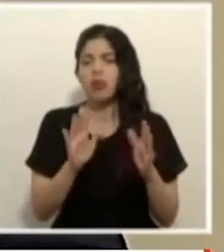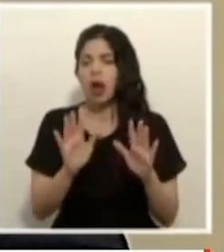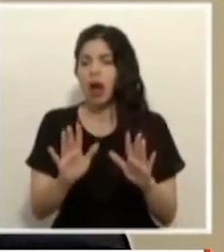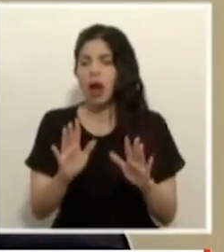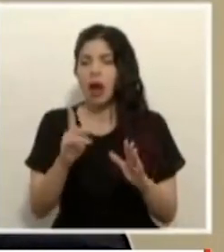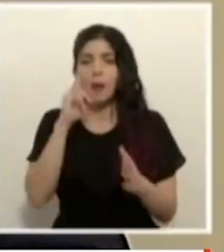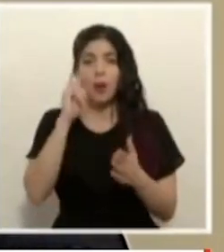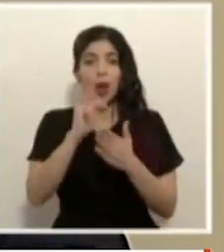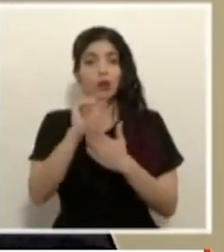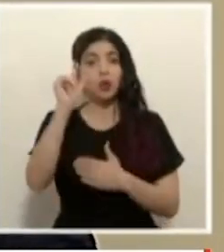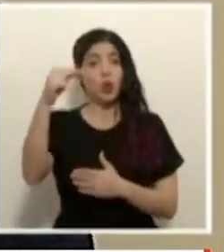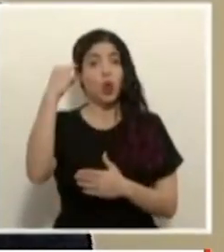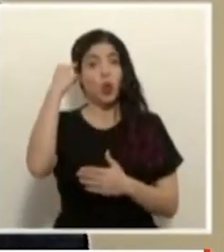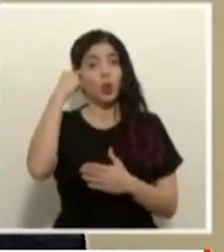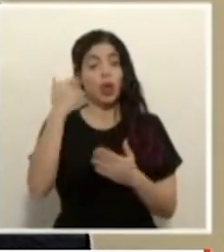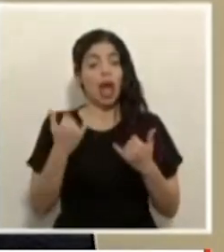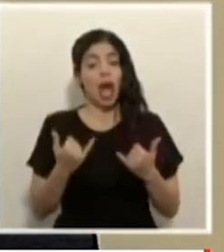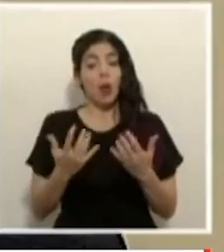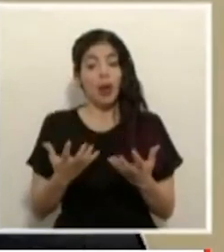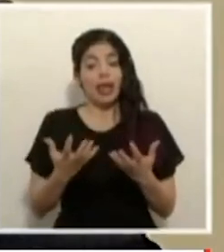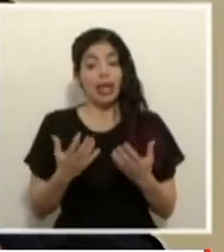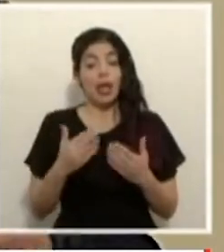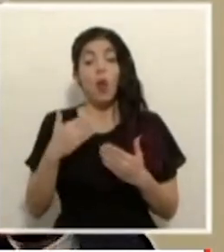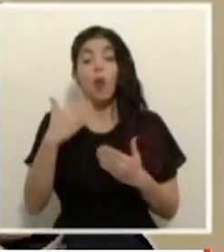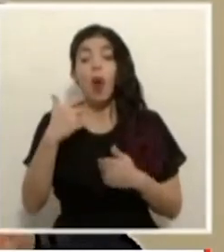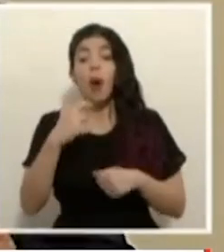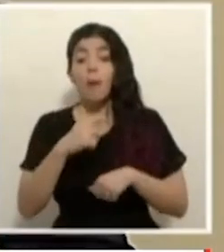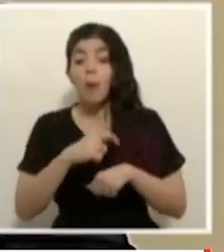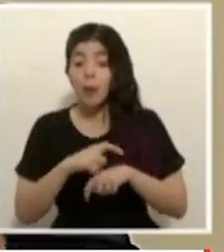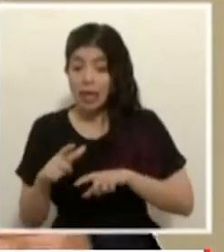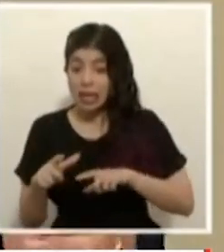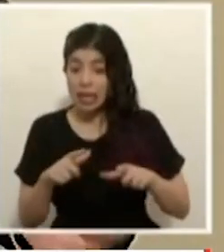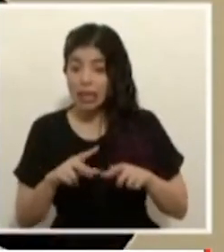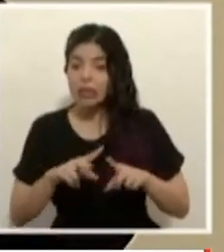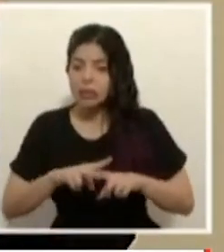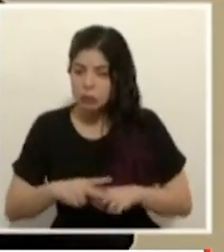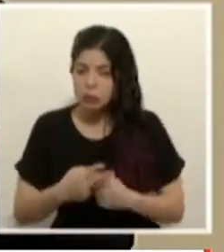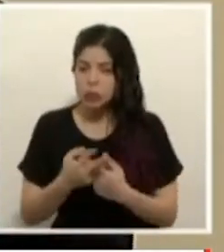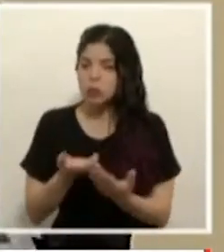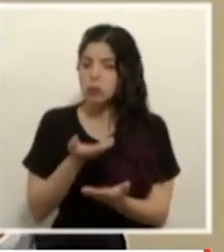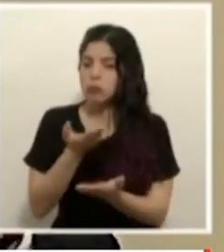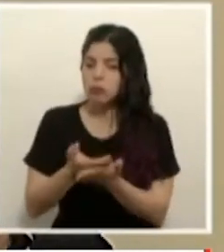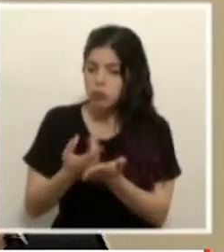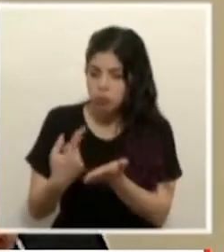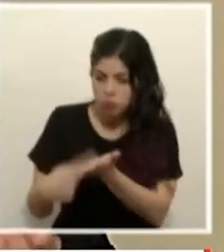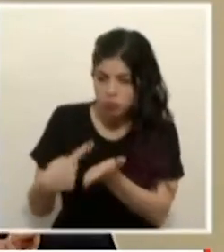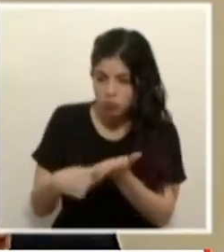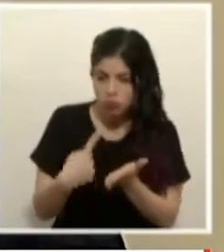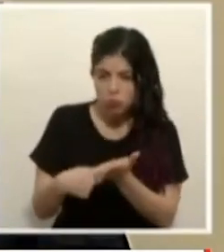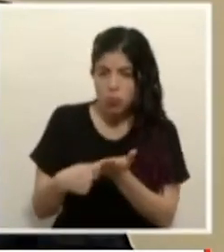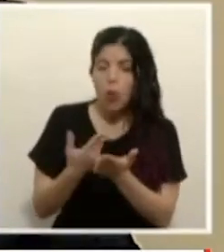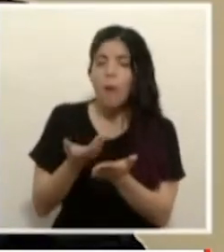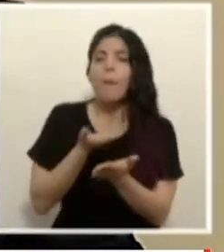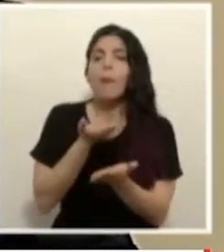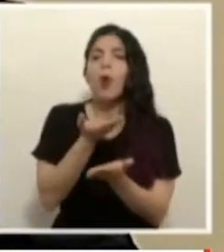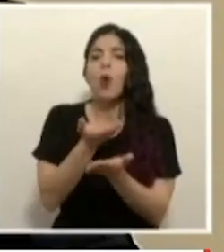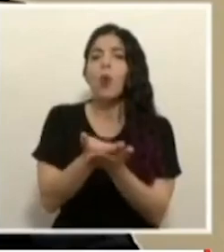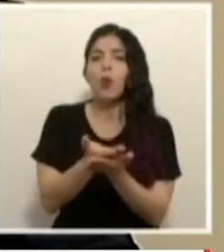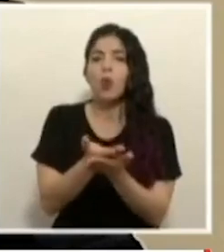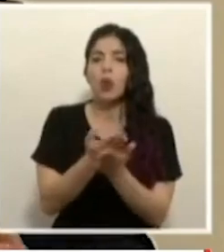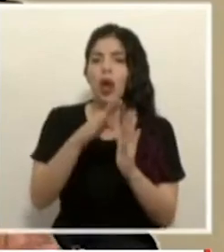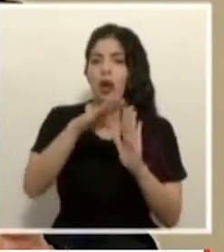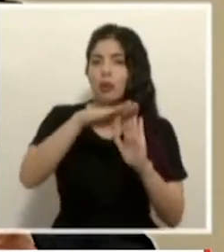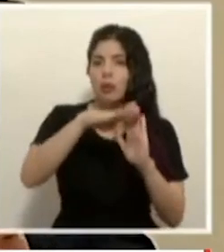república lo que quiere es en el momento preciso abrir esa discusión y proponer un bloque de